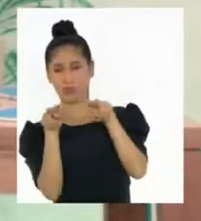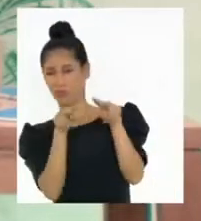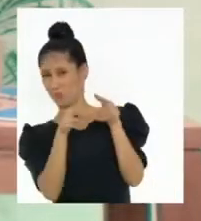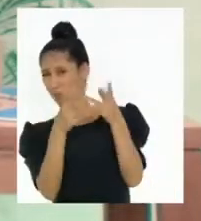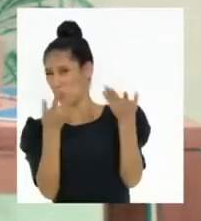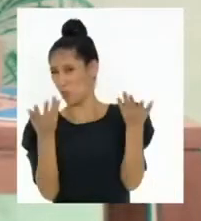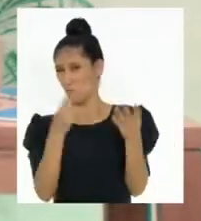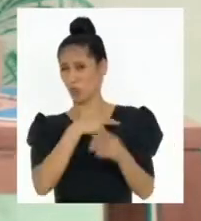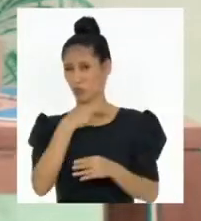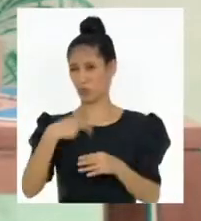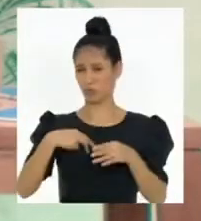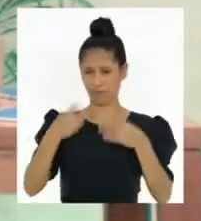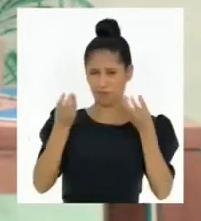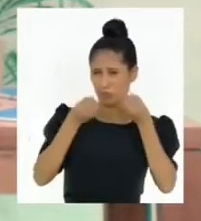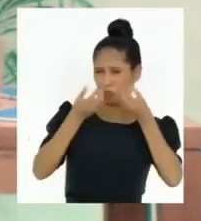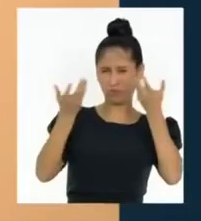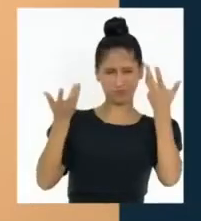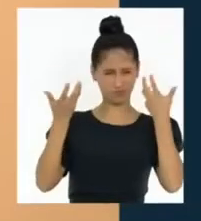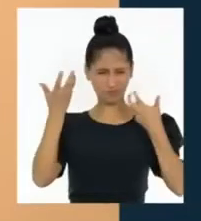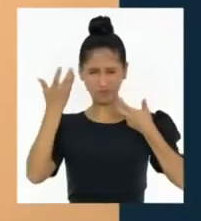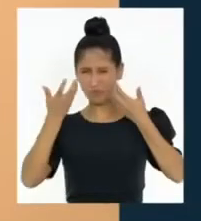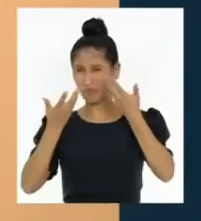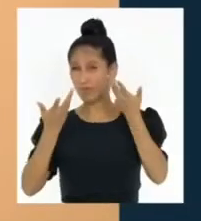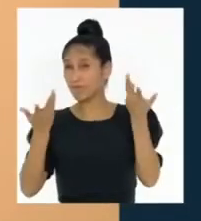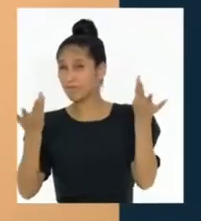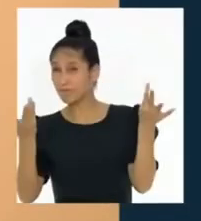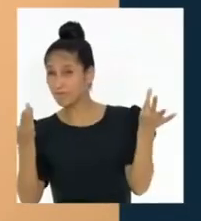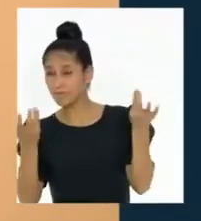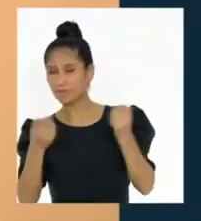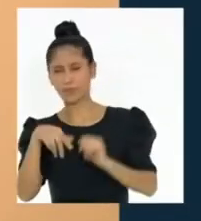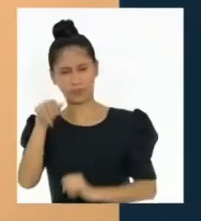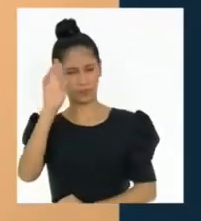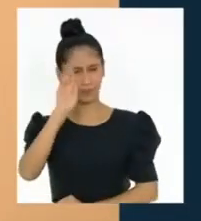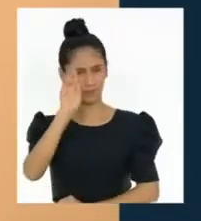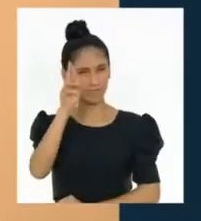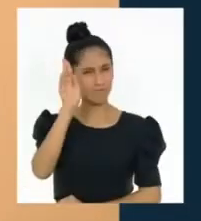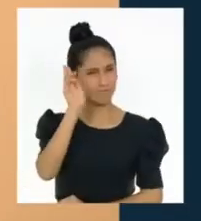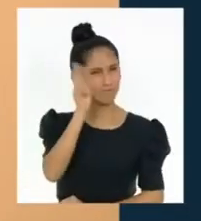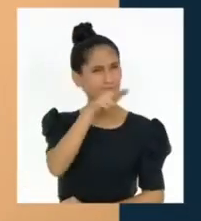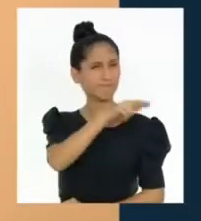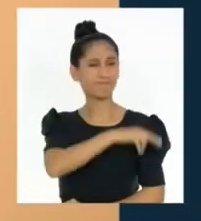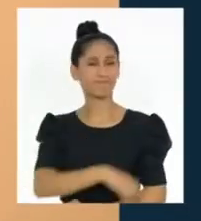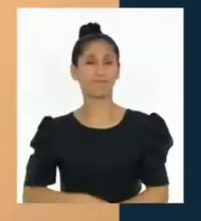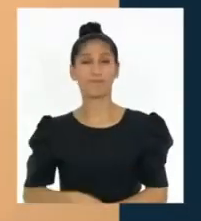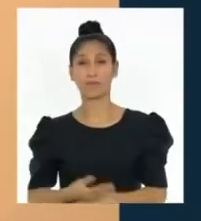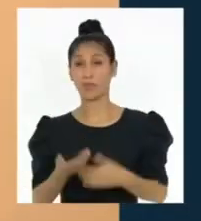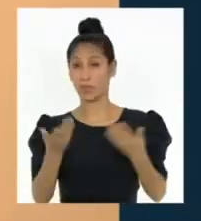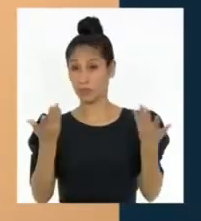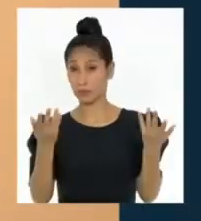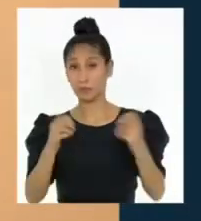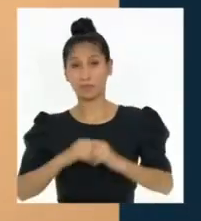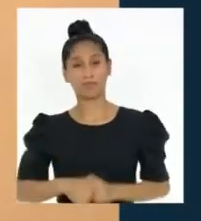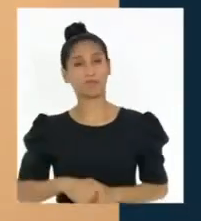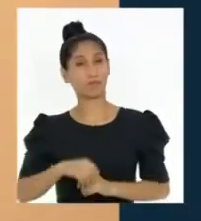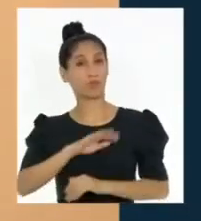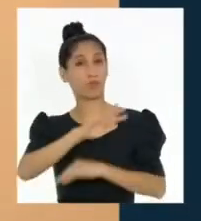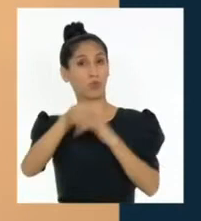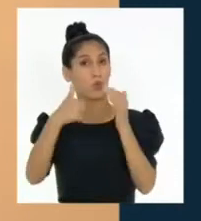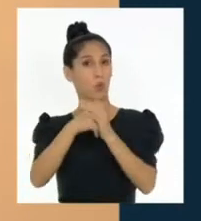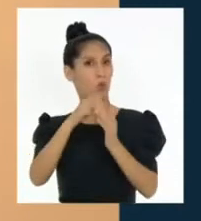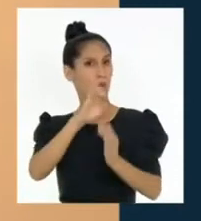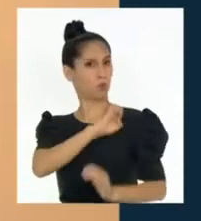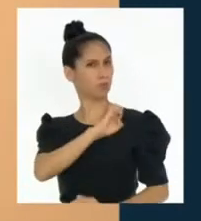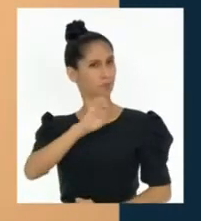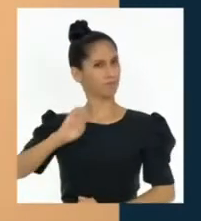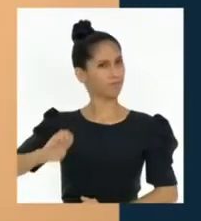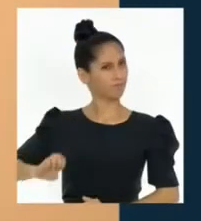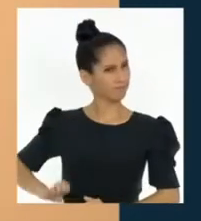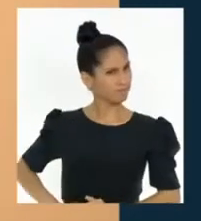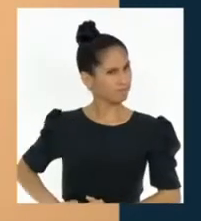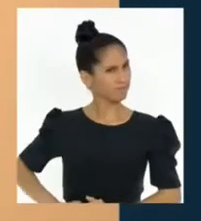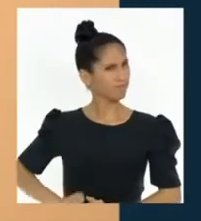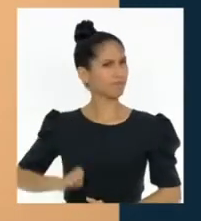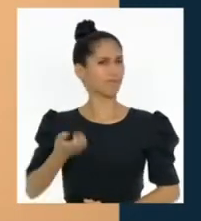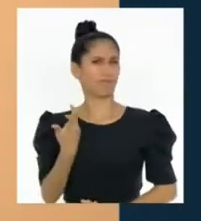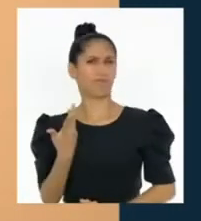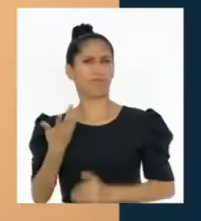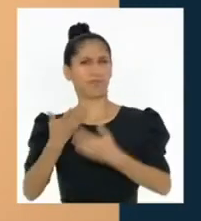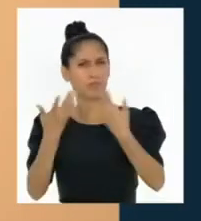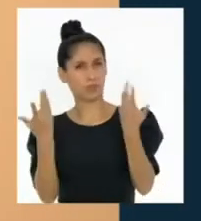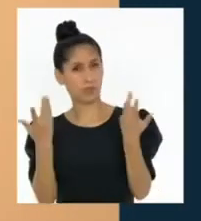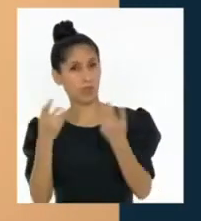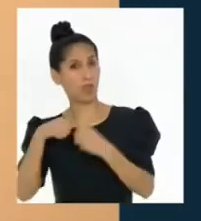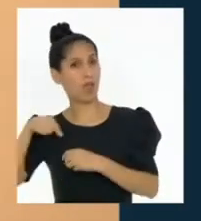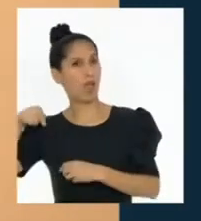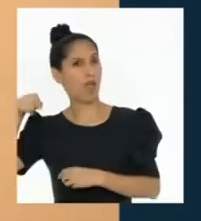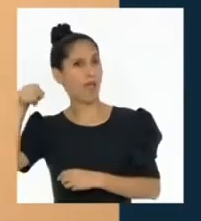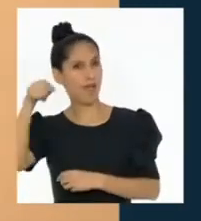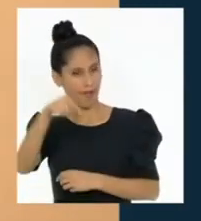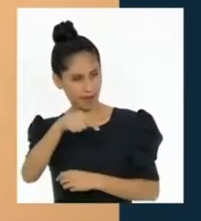mayoría de las ciudadanas y ciudadanos. Tienen razón, porque un sistema político democrático debe